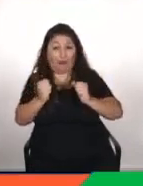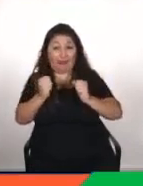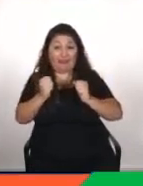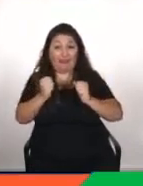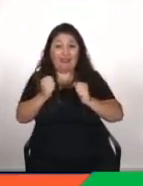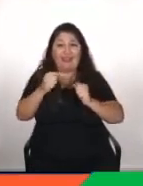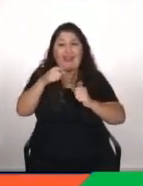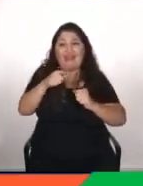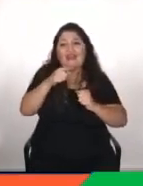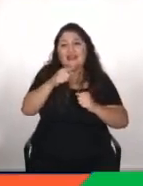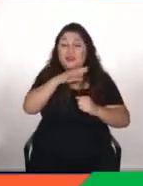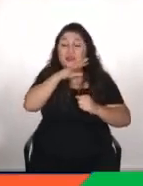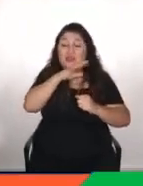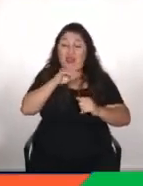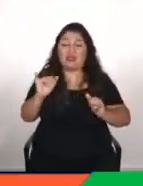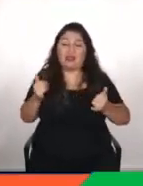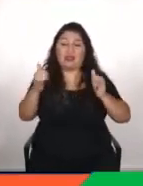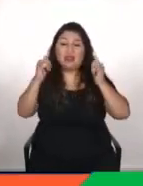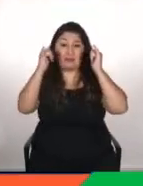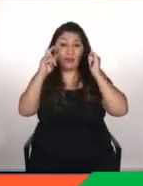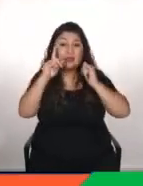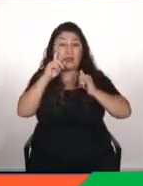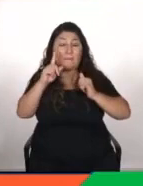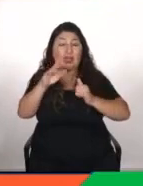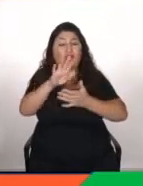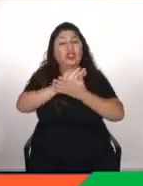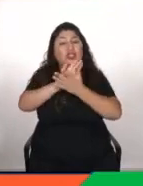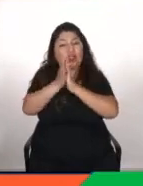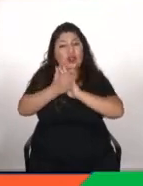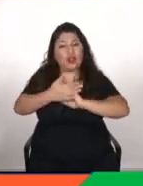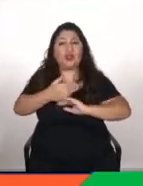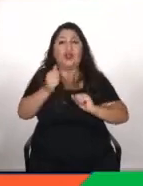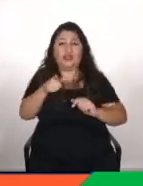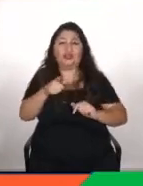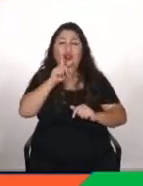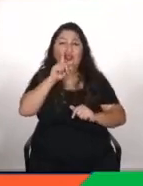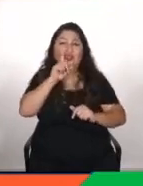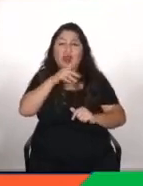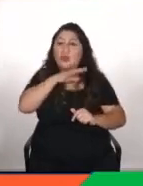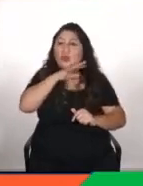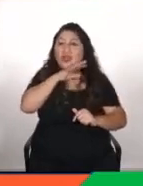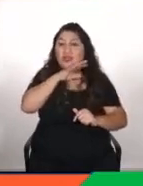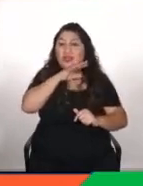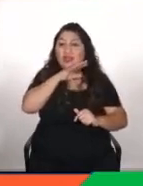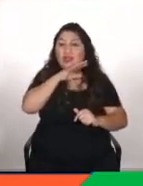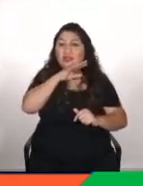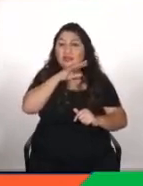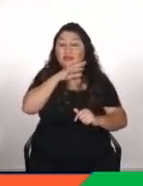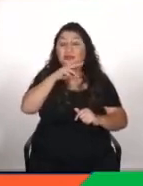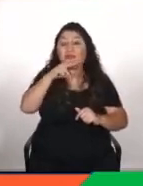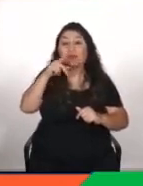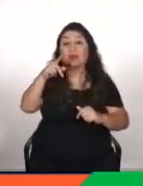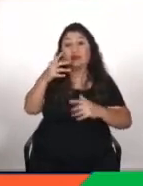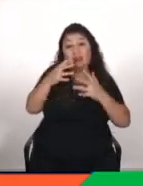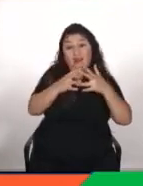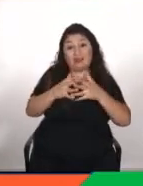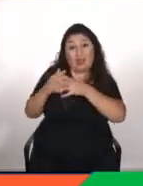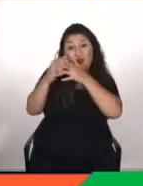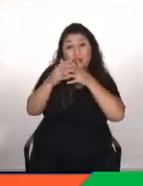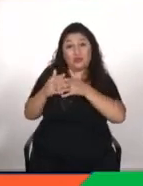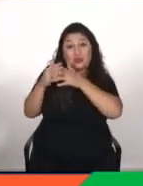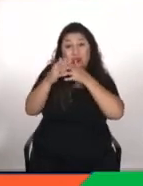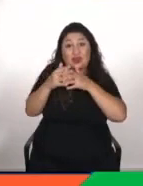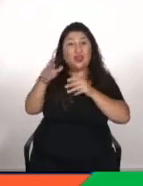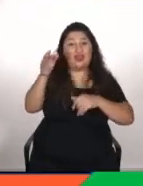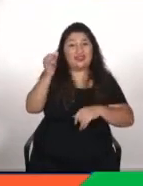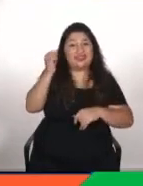utilidad de entretenimiento pero luego esto también pues tiene una utilidad de por ejemplo de cara a Hollywood siempre se comenta el caso